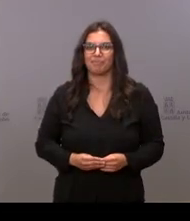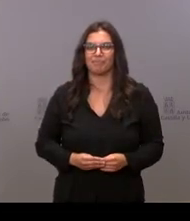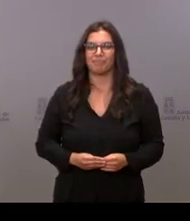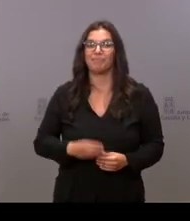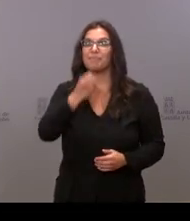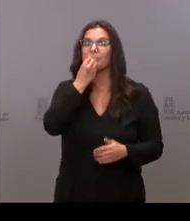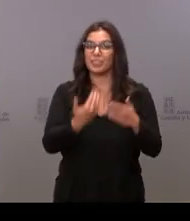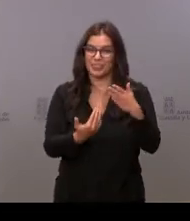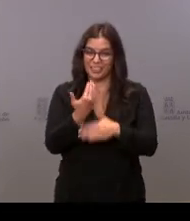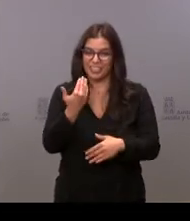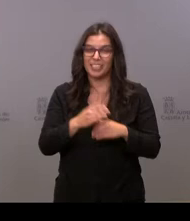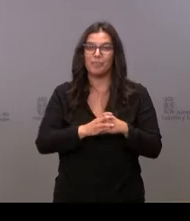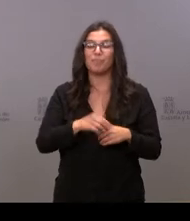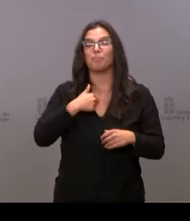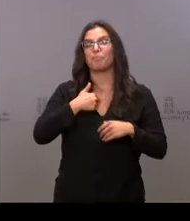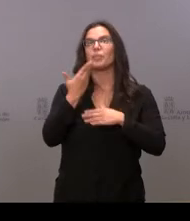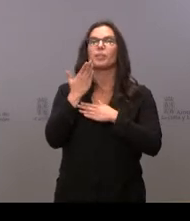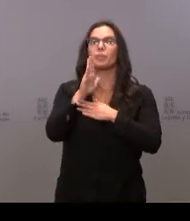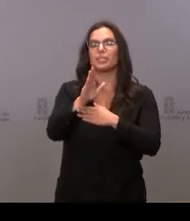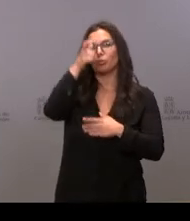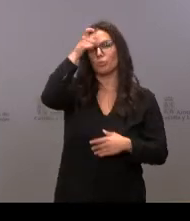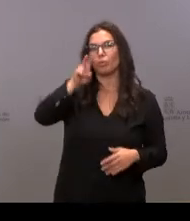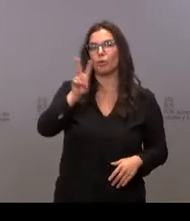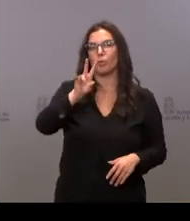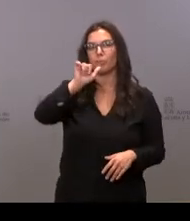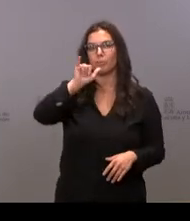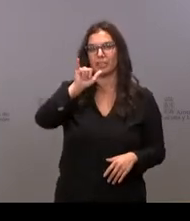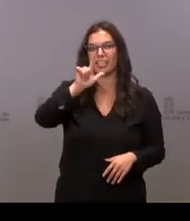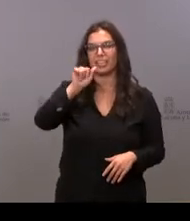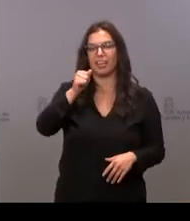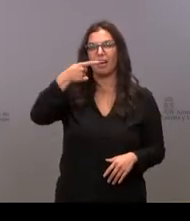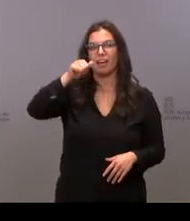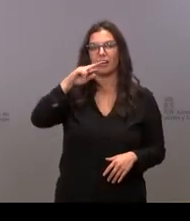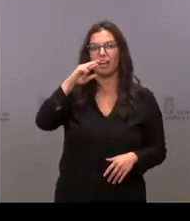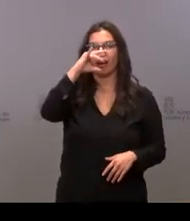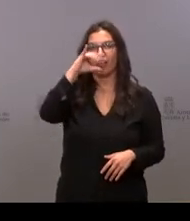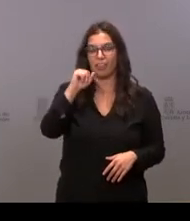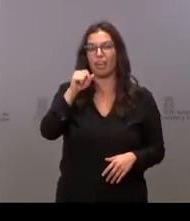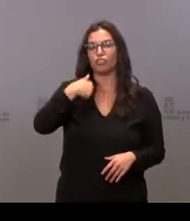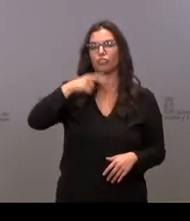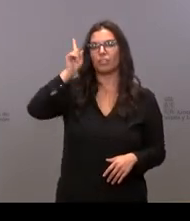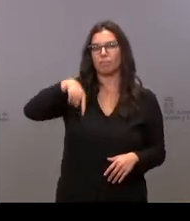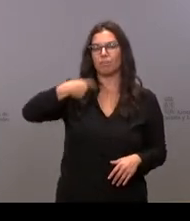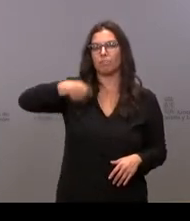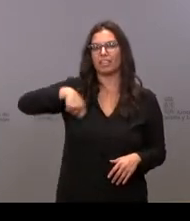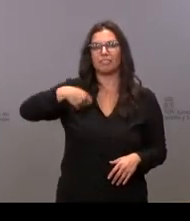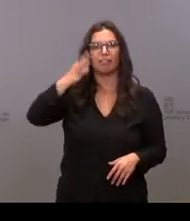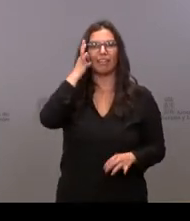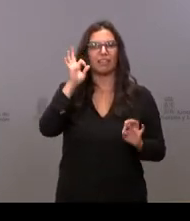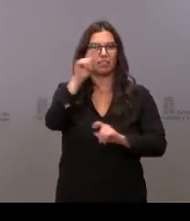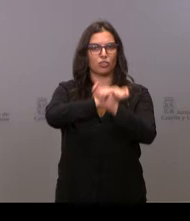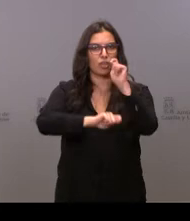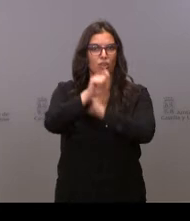Buenos días. Yo represento a Villa García. Soy la presidenta también de la Asociación de Jubilaos. Y bueno,